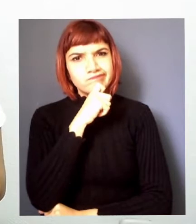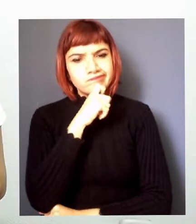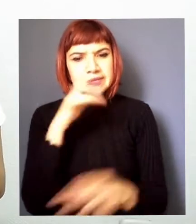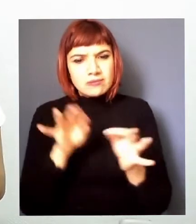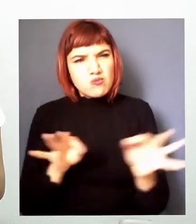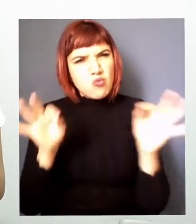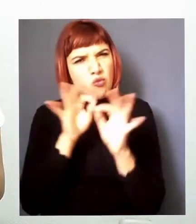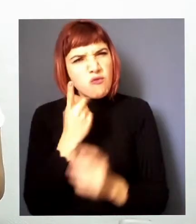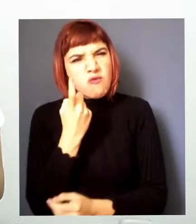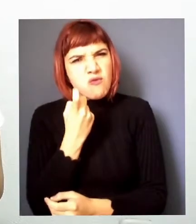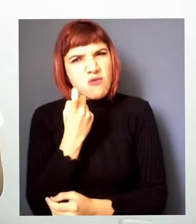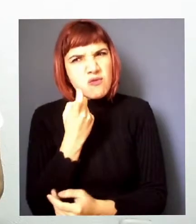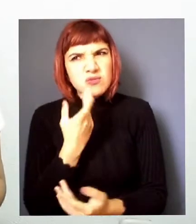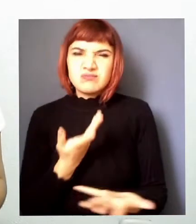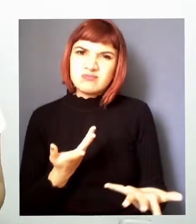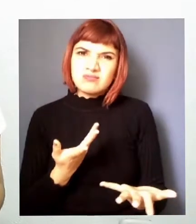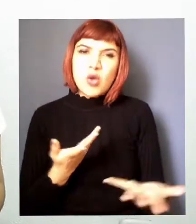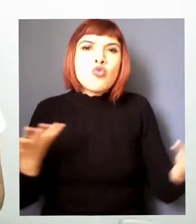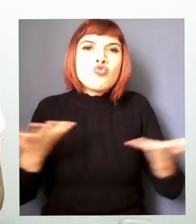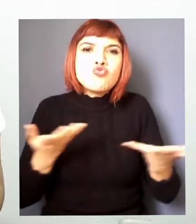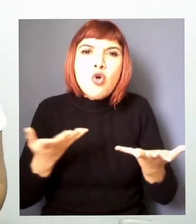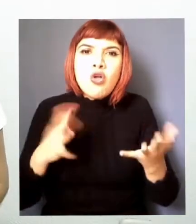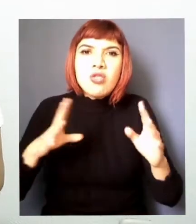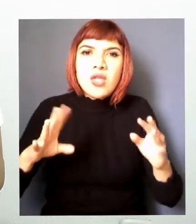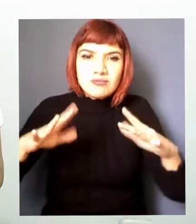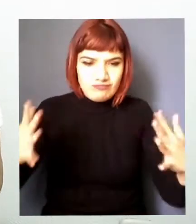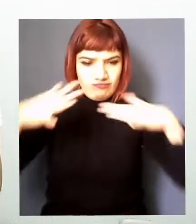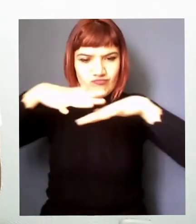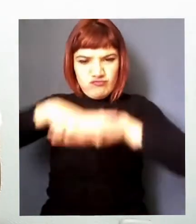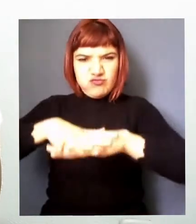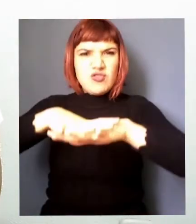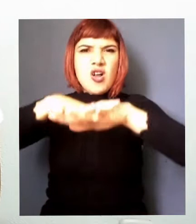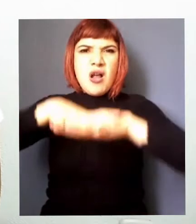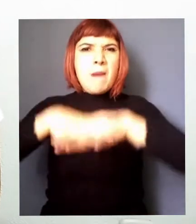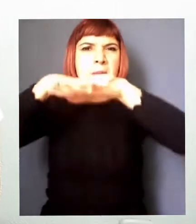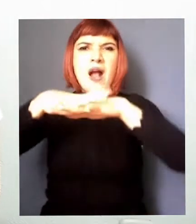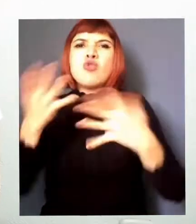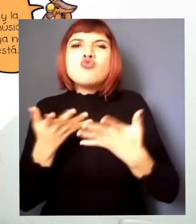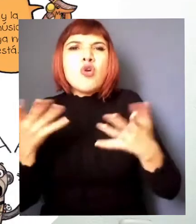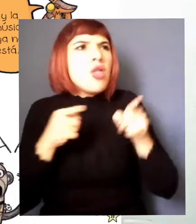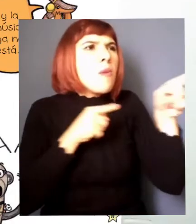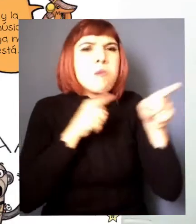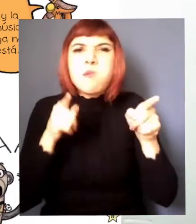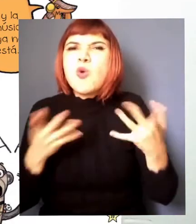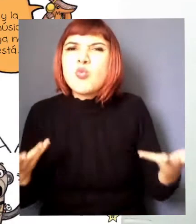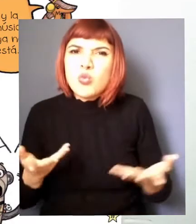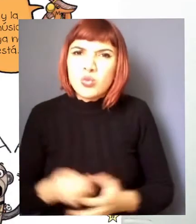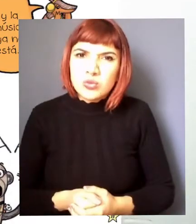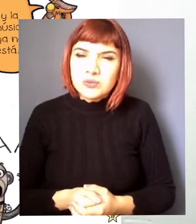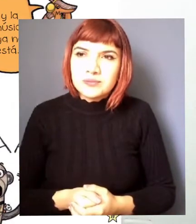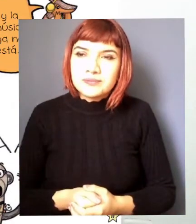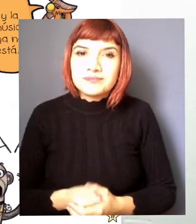en donde podrán sostener su red que pregunta difícil de